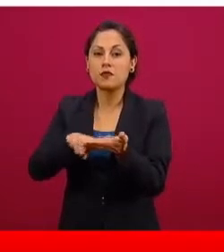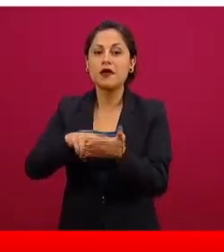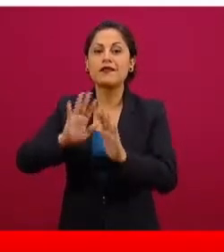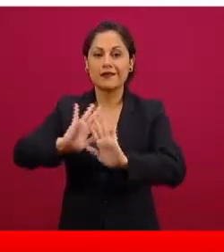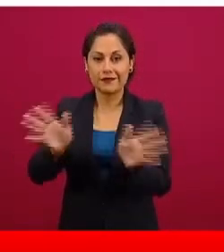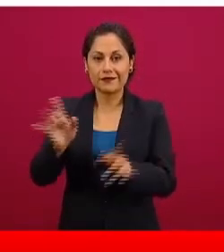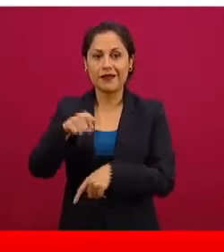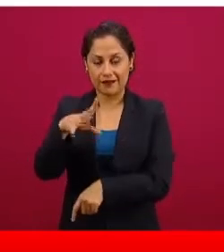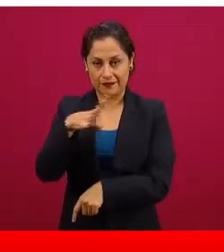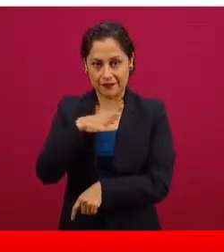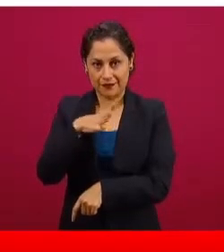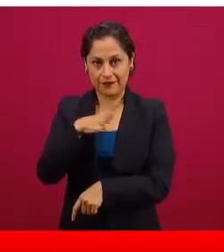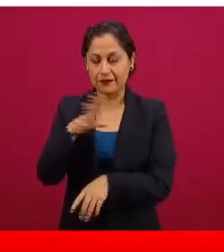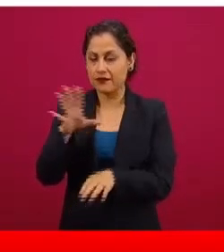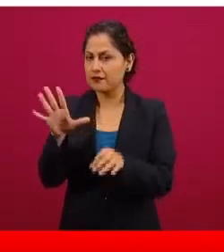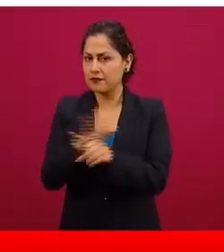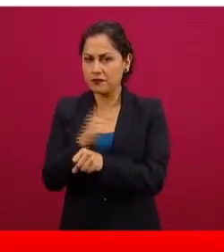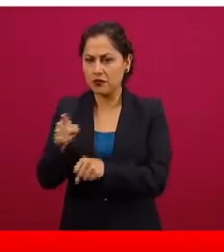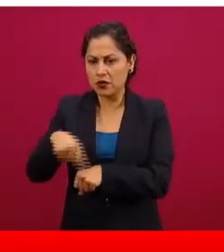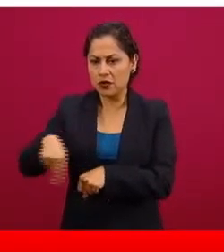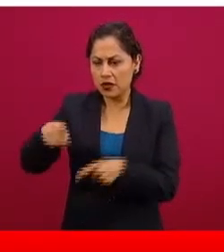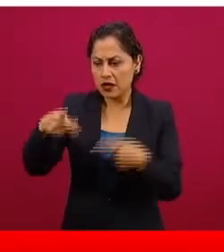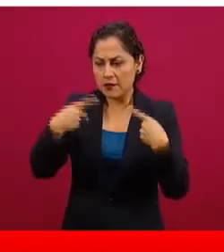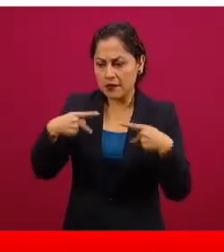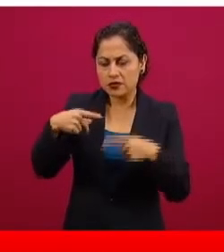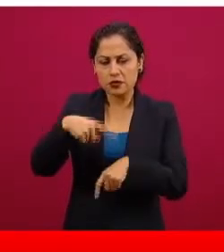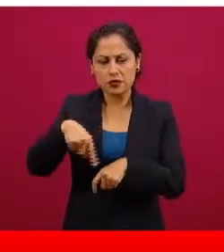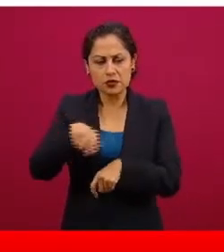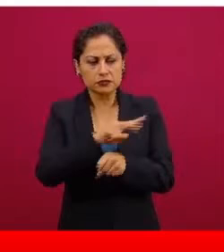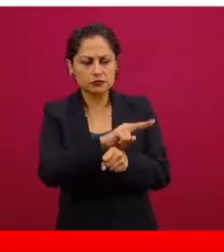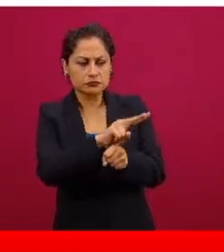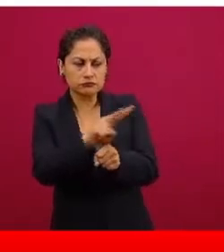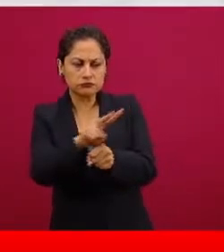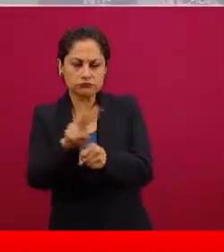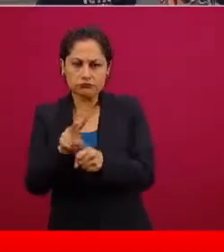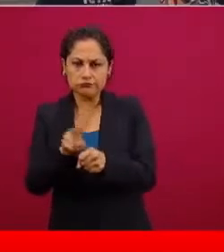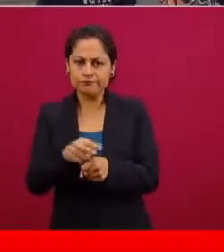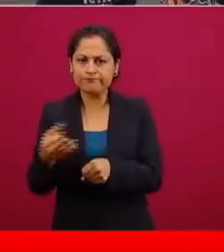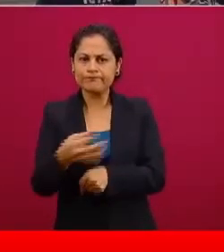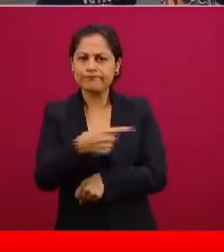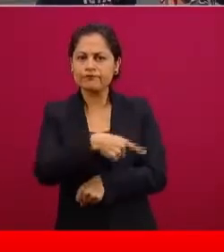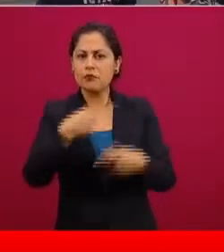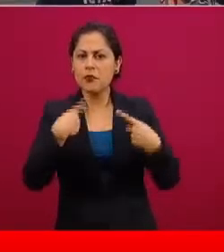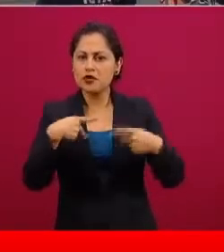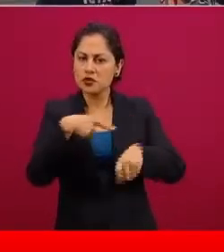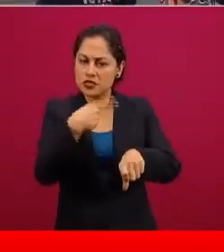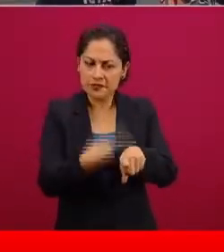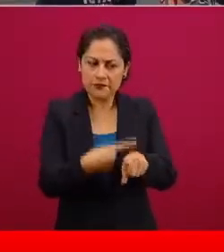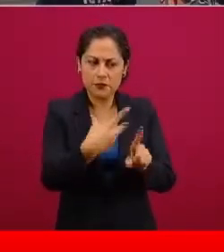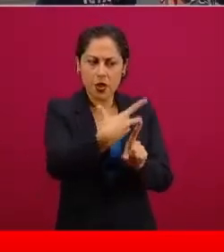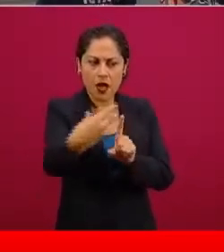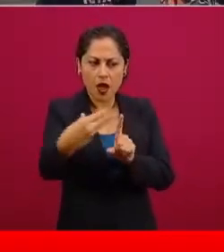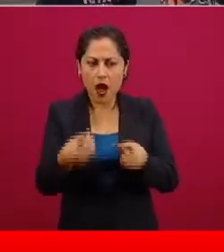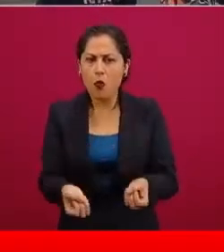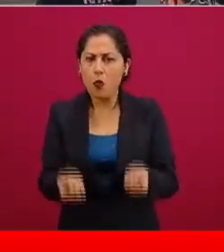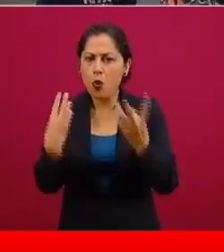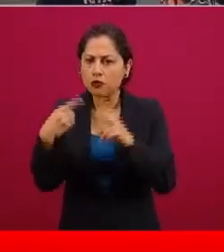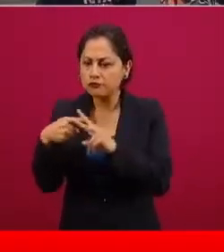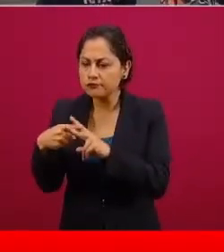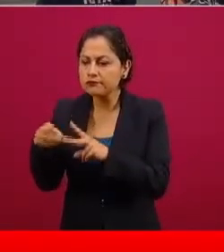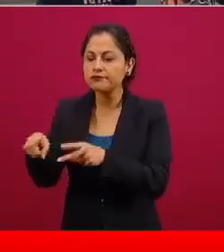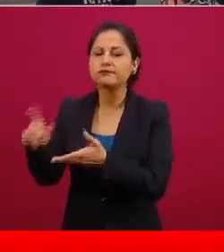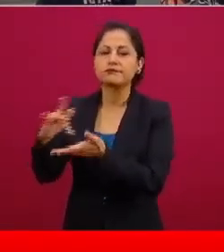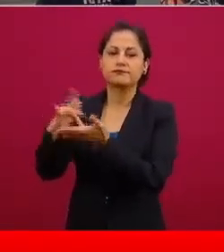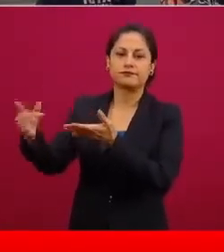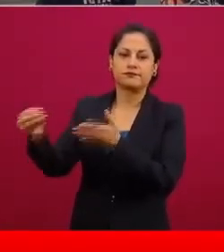derivado de la observación directa de los casos reales identificados en México. Por lo tanto, también en la